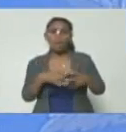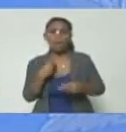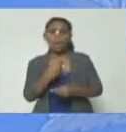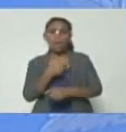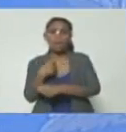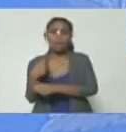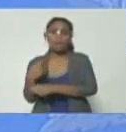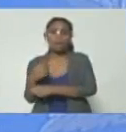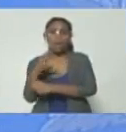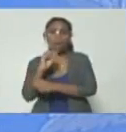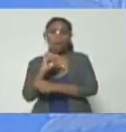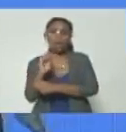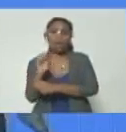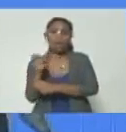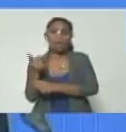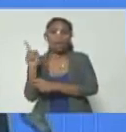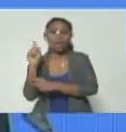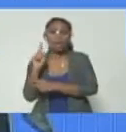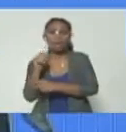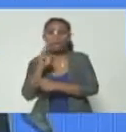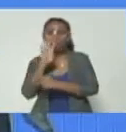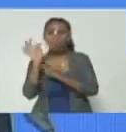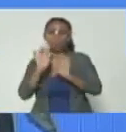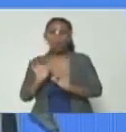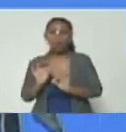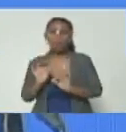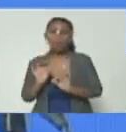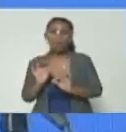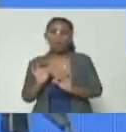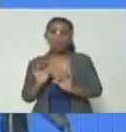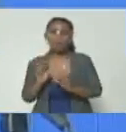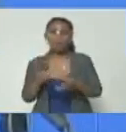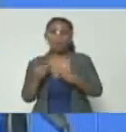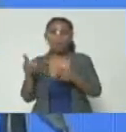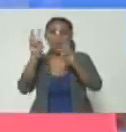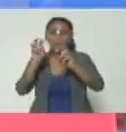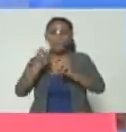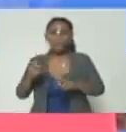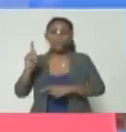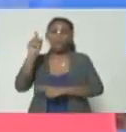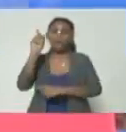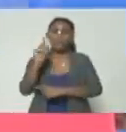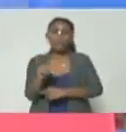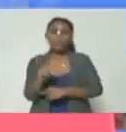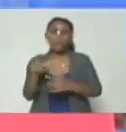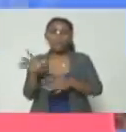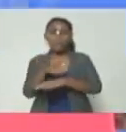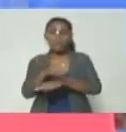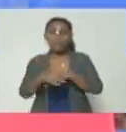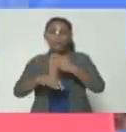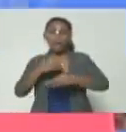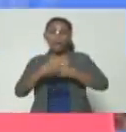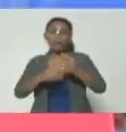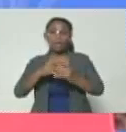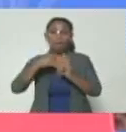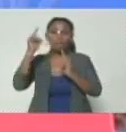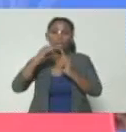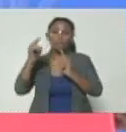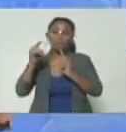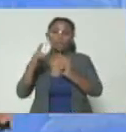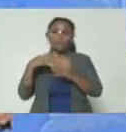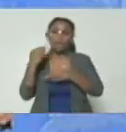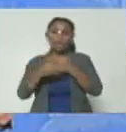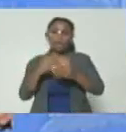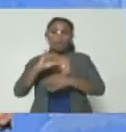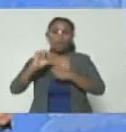a las ONG y desde esas ONG por vía criptomonedas estamos investigando también que todo se está haciendo en la plataforma cripto que